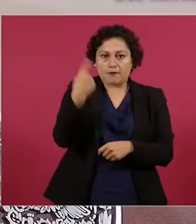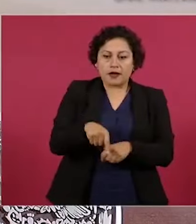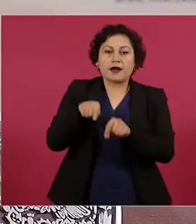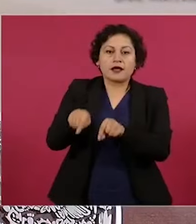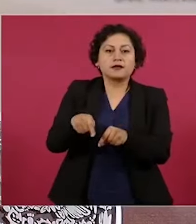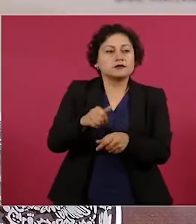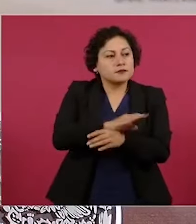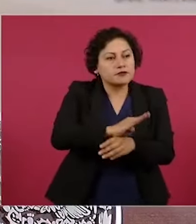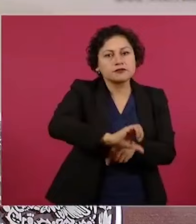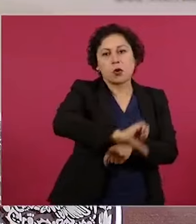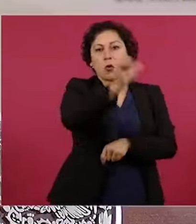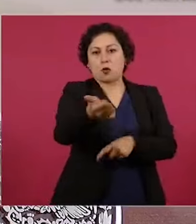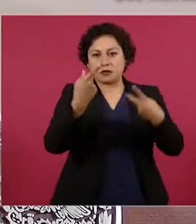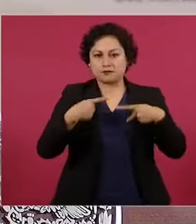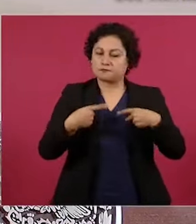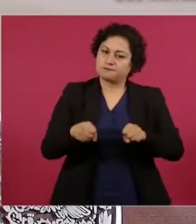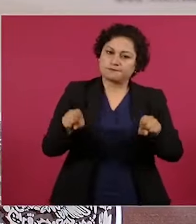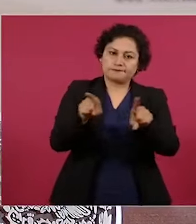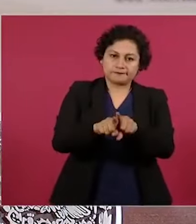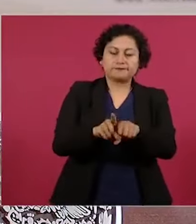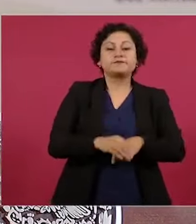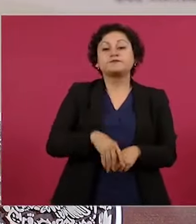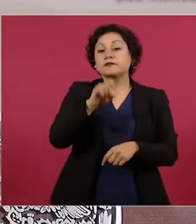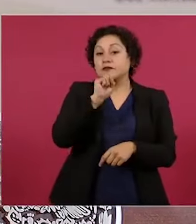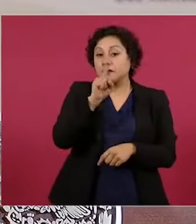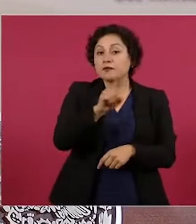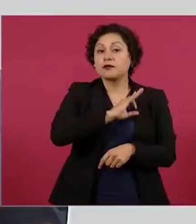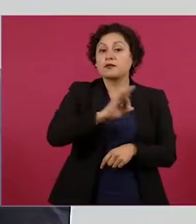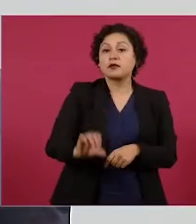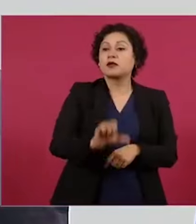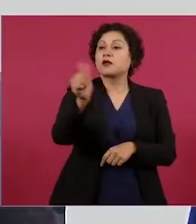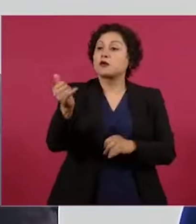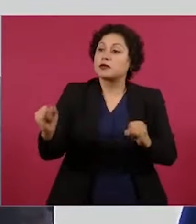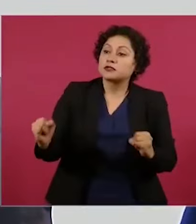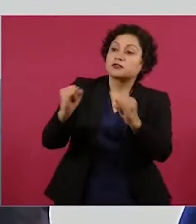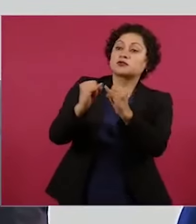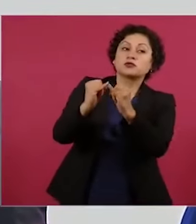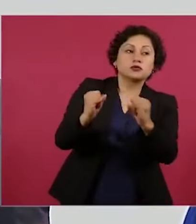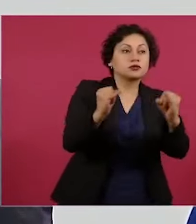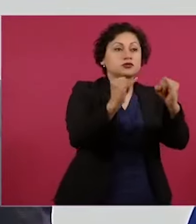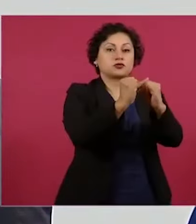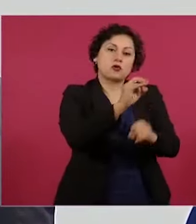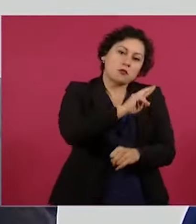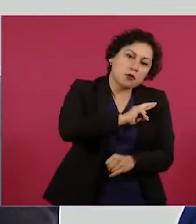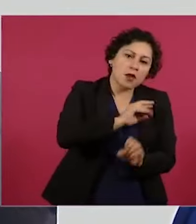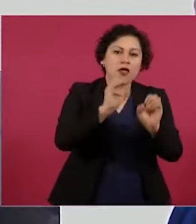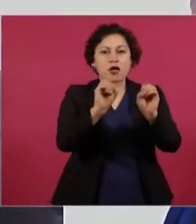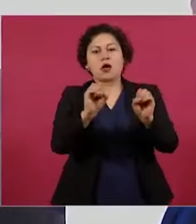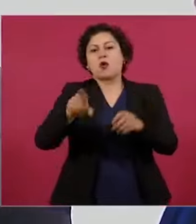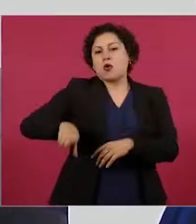necesita. También se podría colaborar con instituciones públicas, incluso con privados, que pudieran